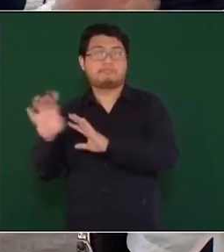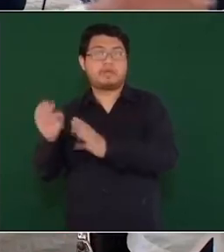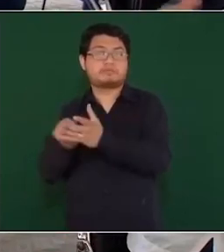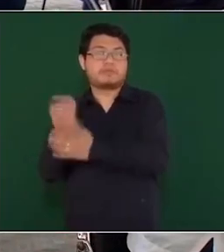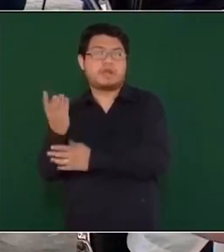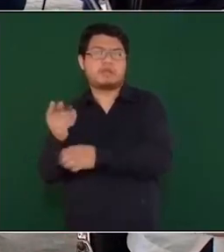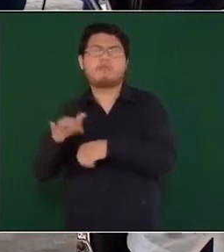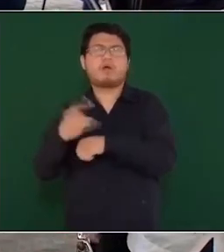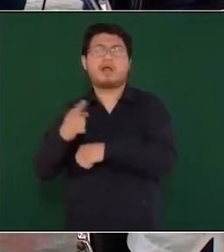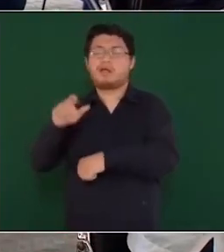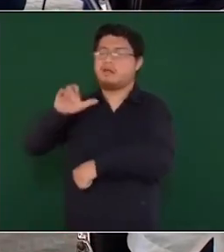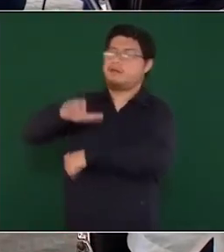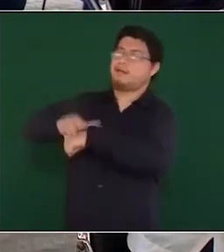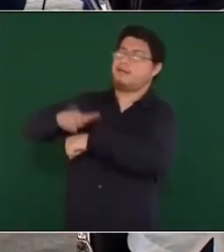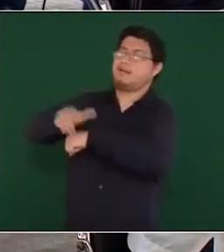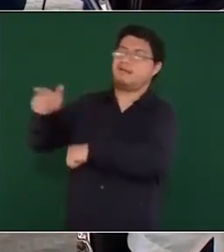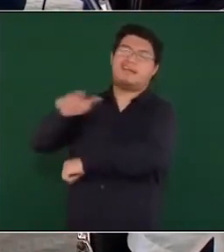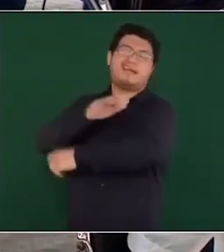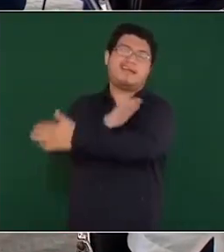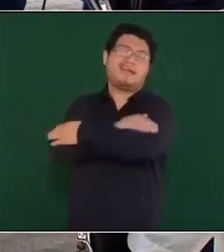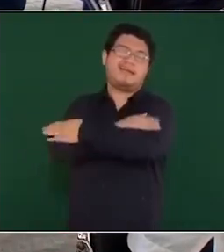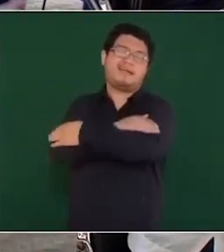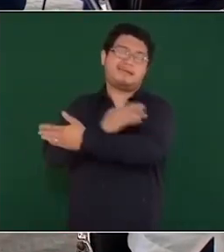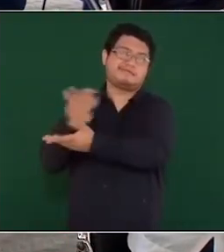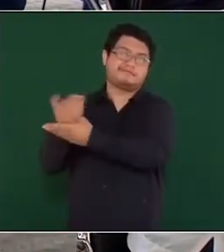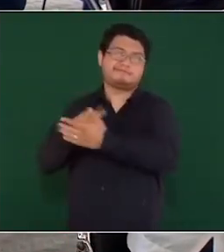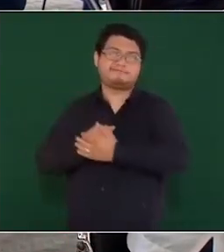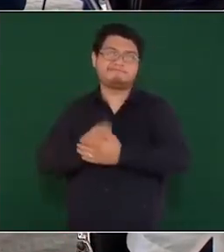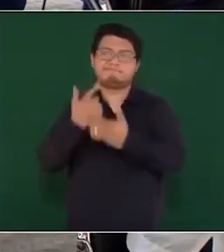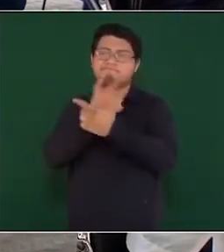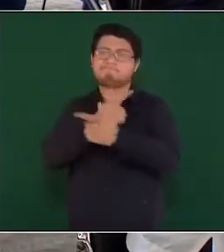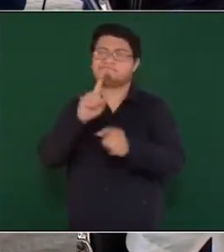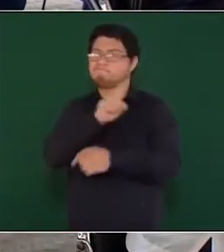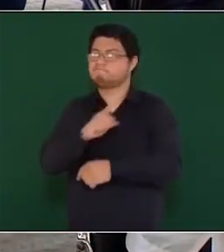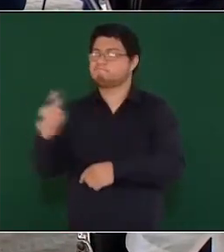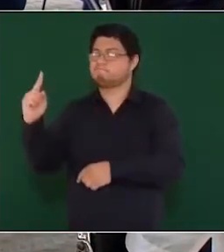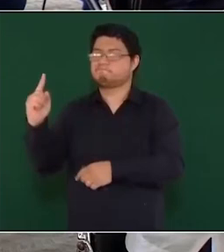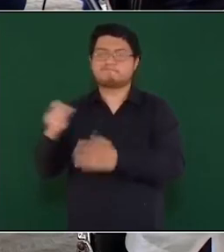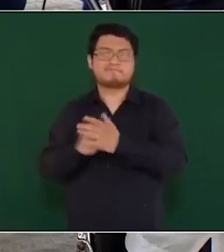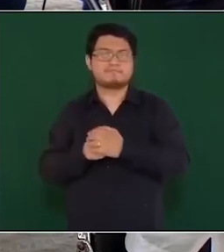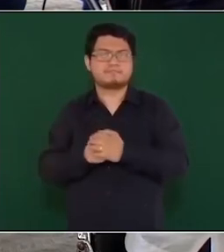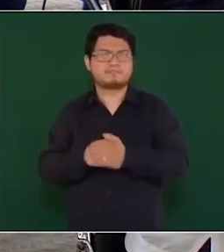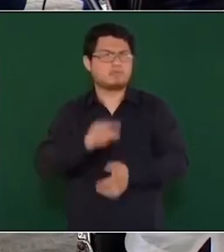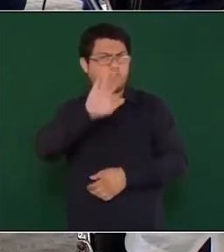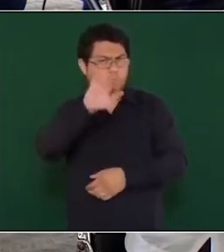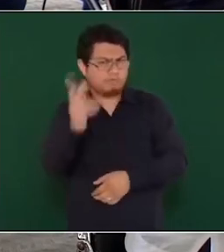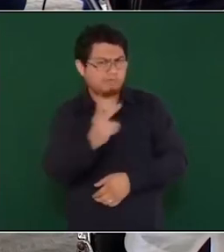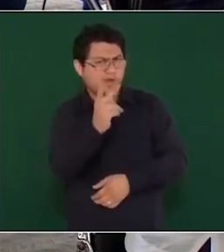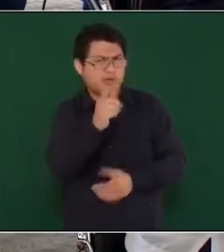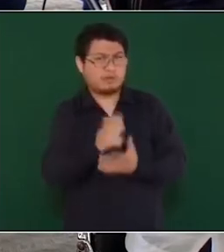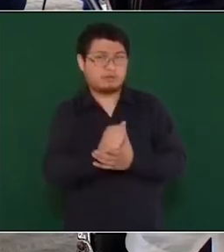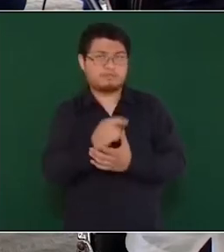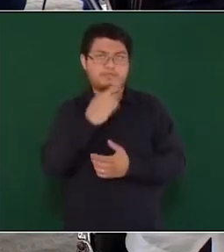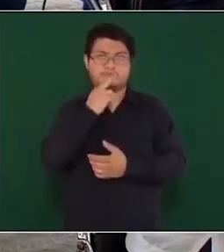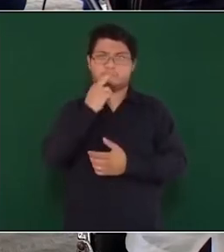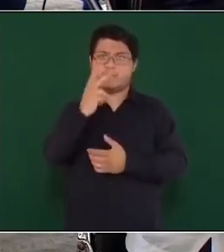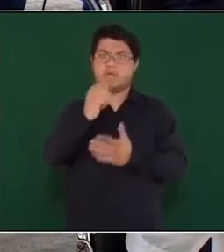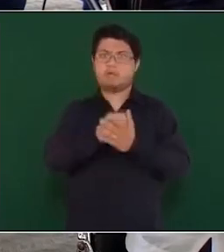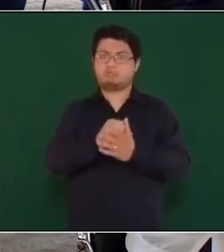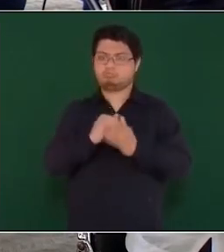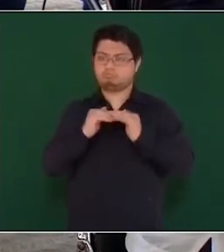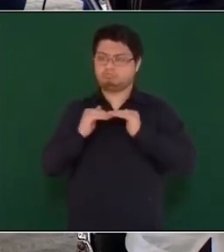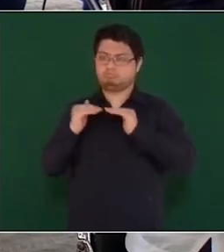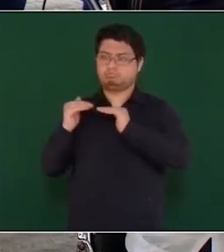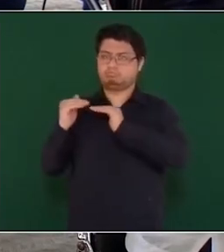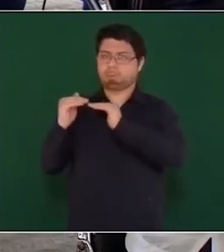amigos, son sus allegados, entonces en este caso el planteamiento es no se considera que sería mejor buscar una